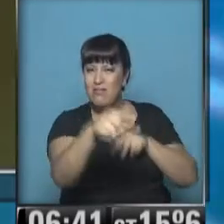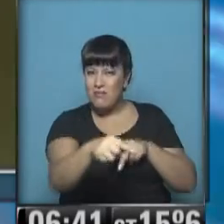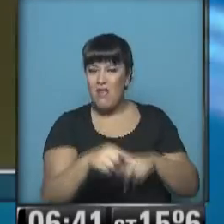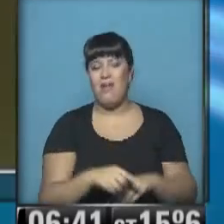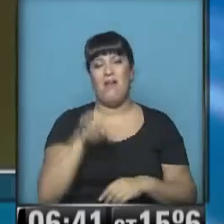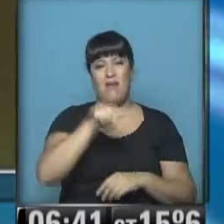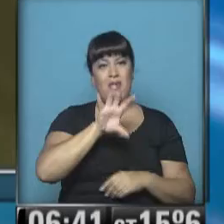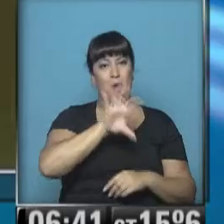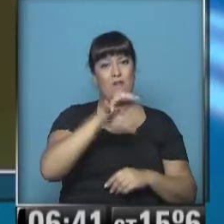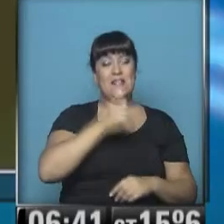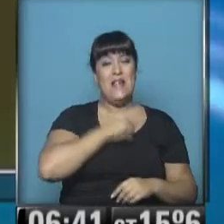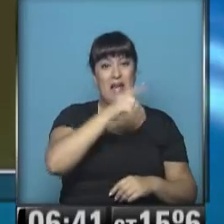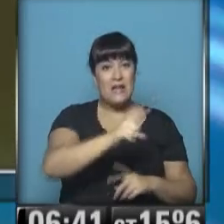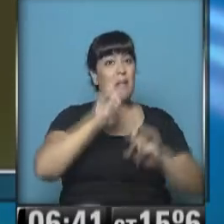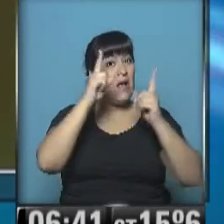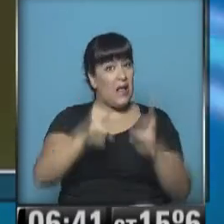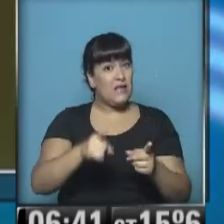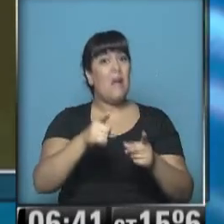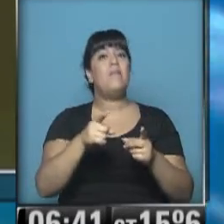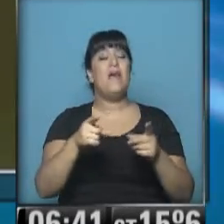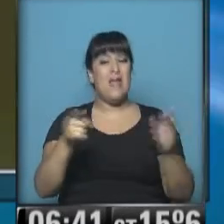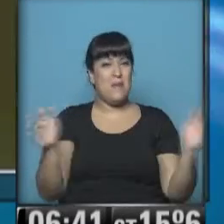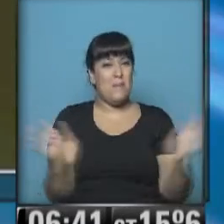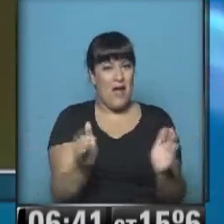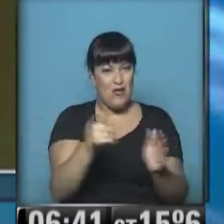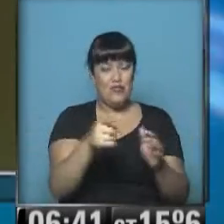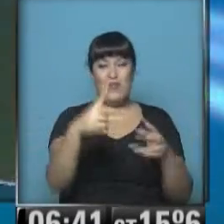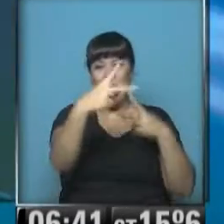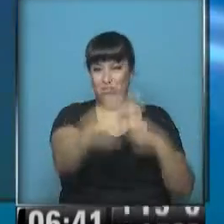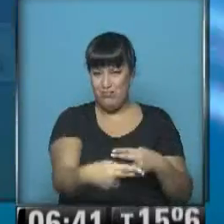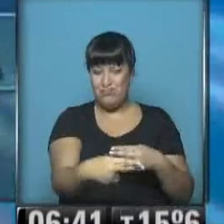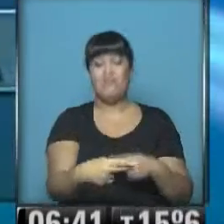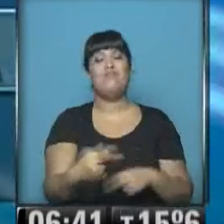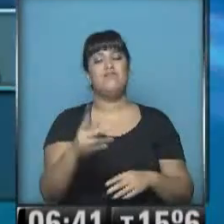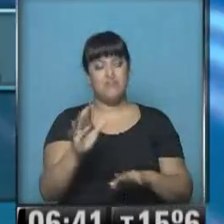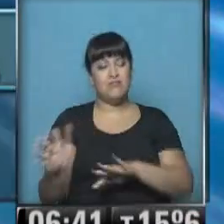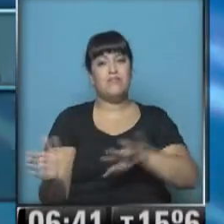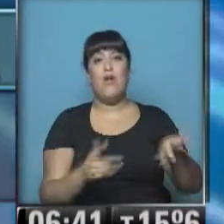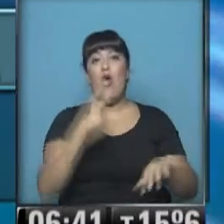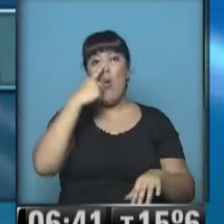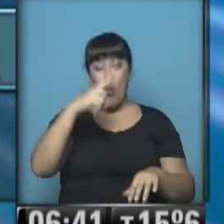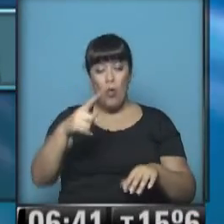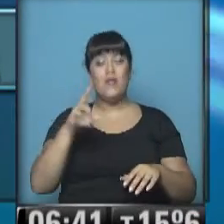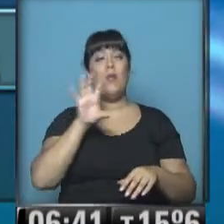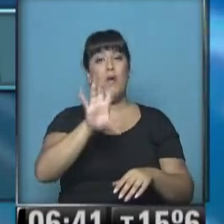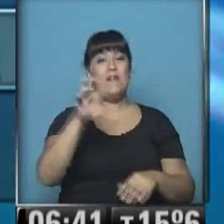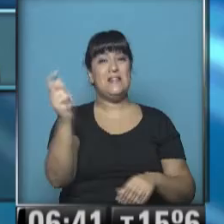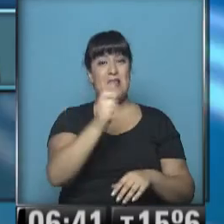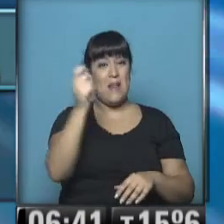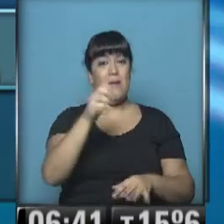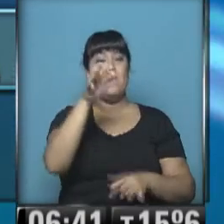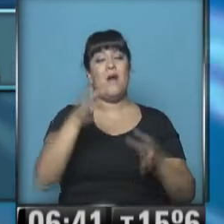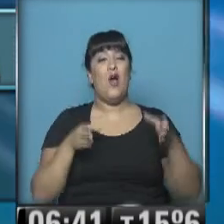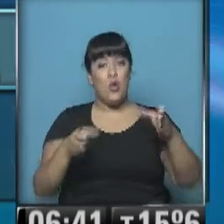la provincia catamarqueña. También con reducción de calzada. Y por último vamos a cerrar la recorrida de hoy en La Pampa. Ruta Nacional